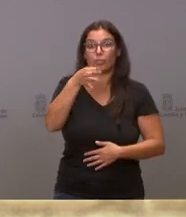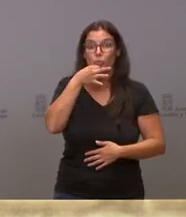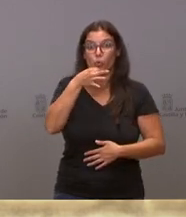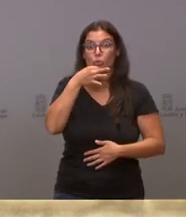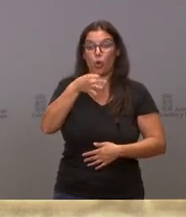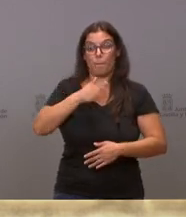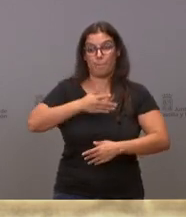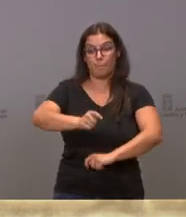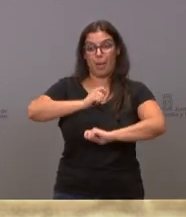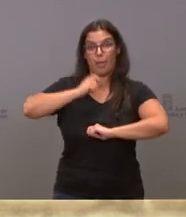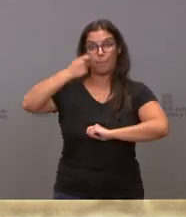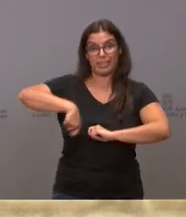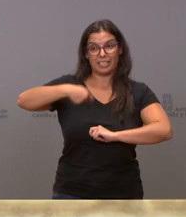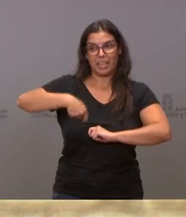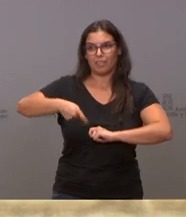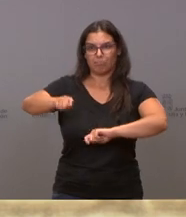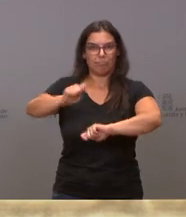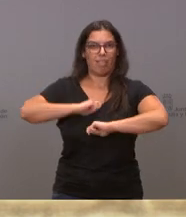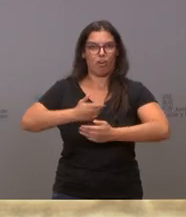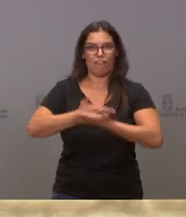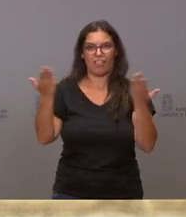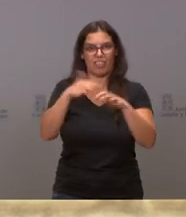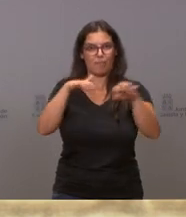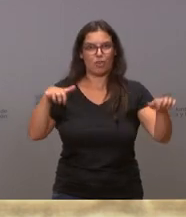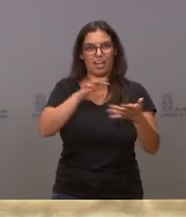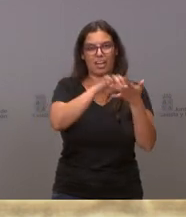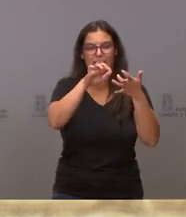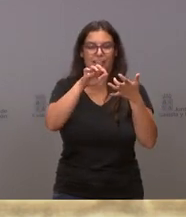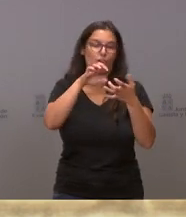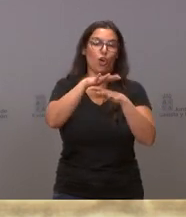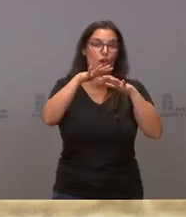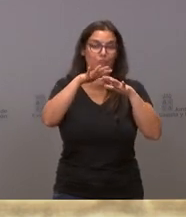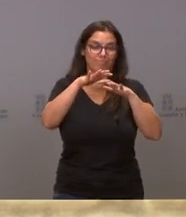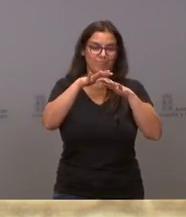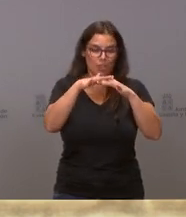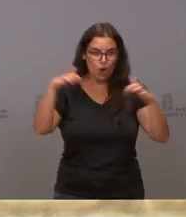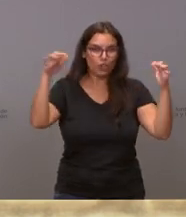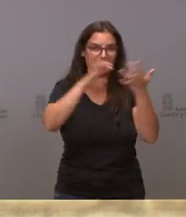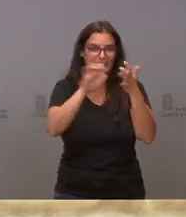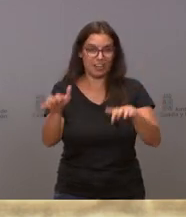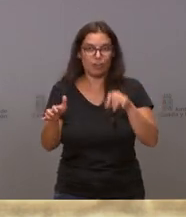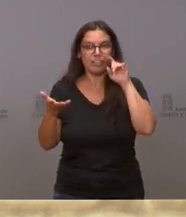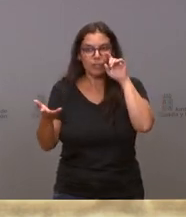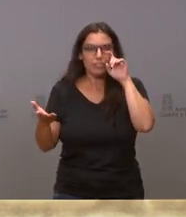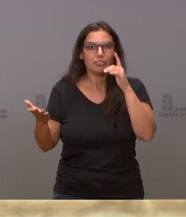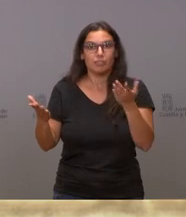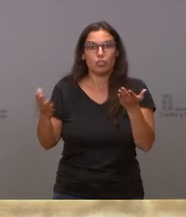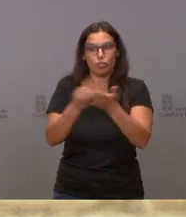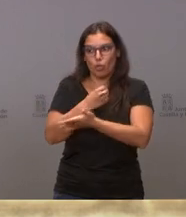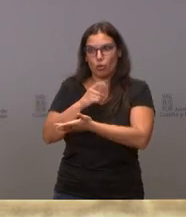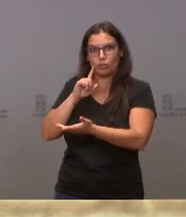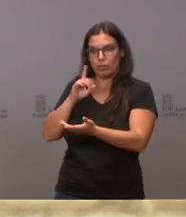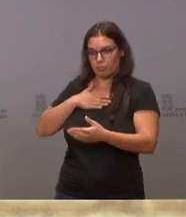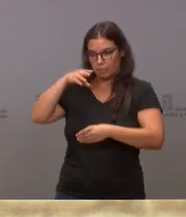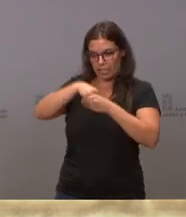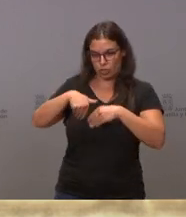que obtuvo la confianza mayoritaria de la Cámara. A partir de ahí, todos compartimos en mi